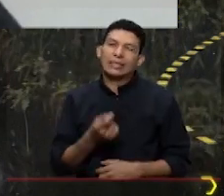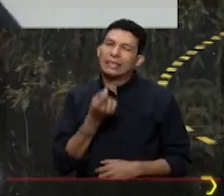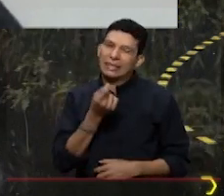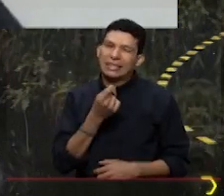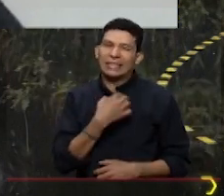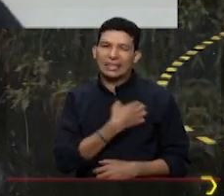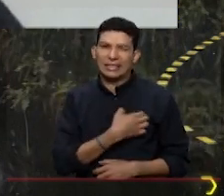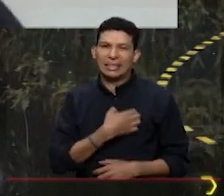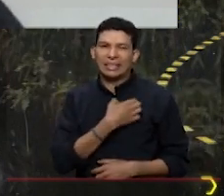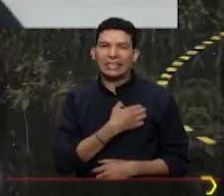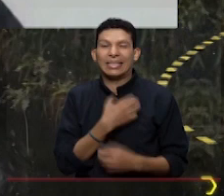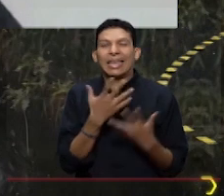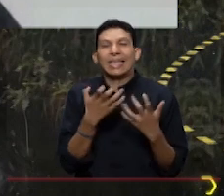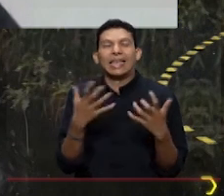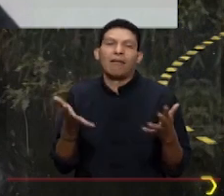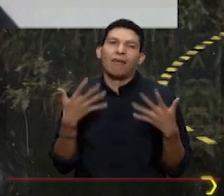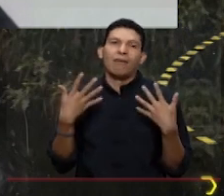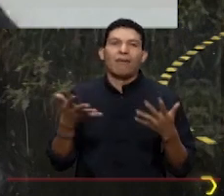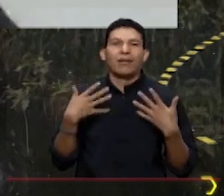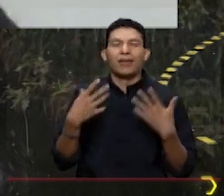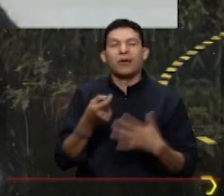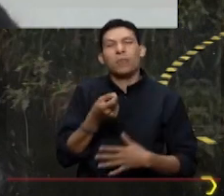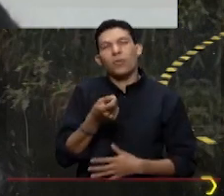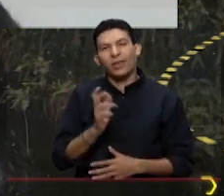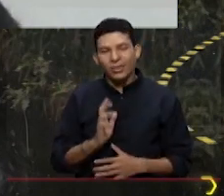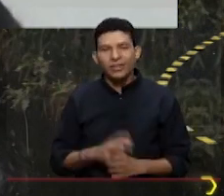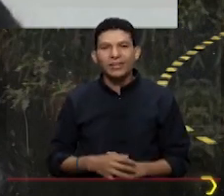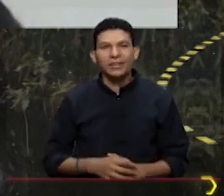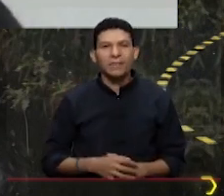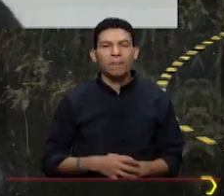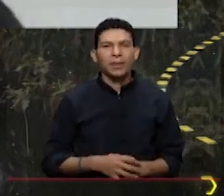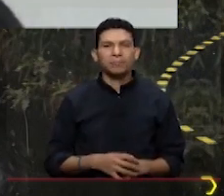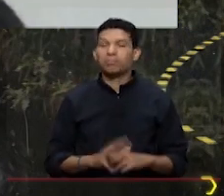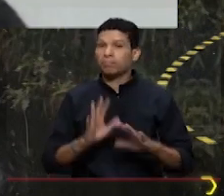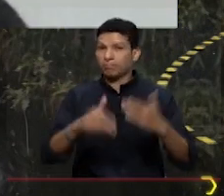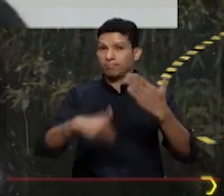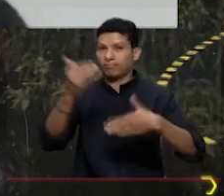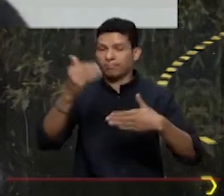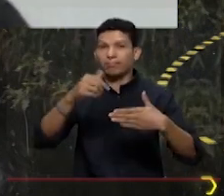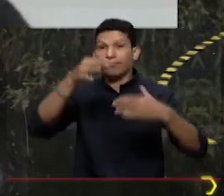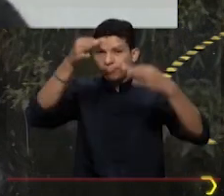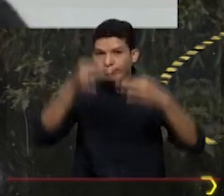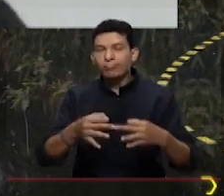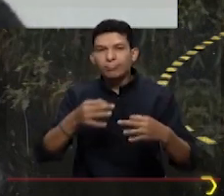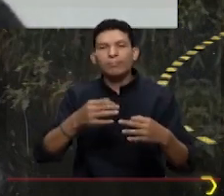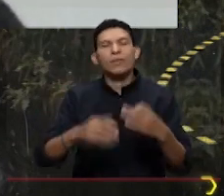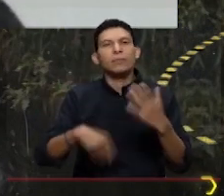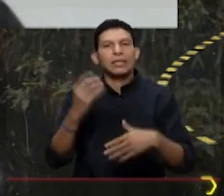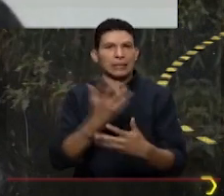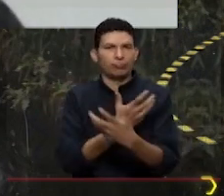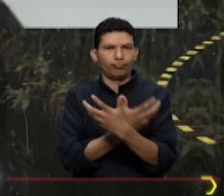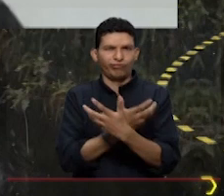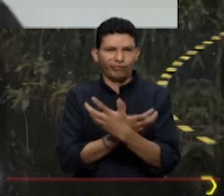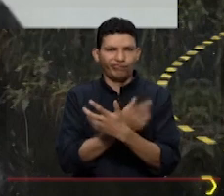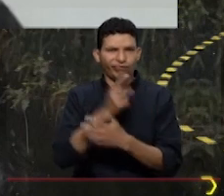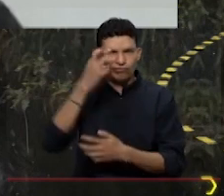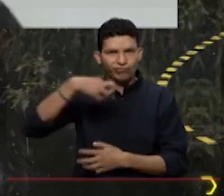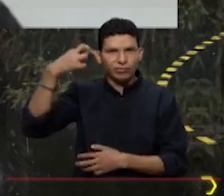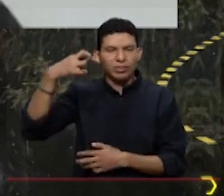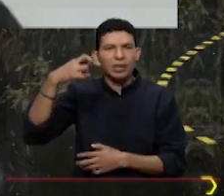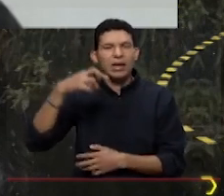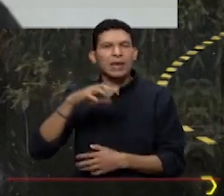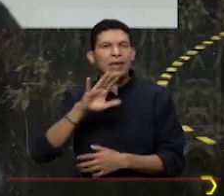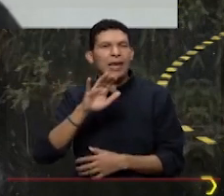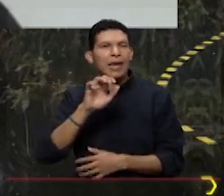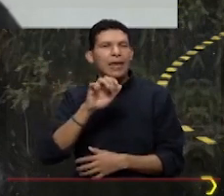parte de ese calorcito de nuestro puerto. Empecemos justamente, biólogo, como con una especie de ABC.